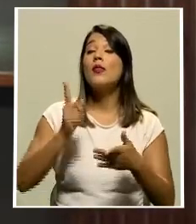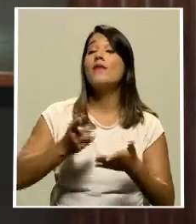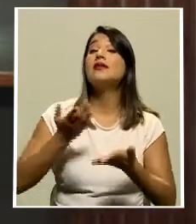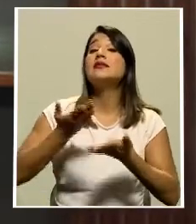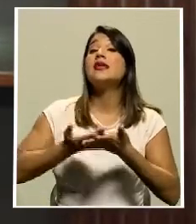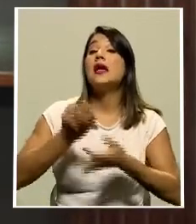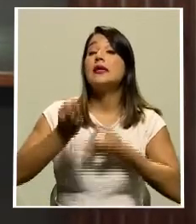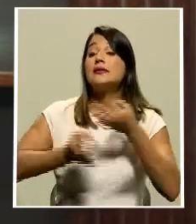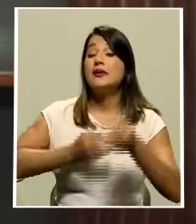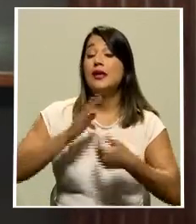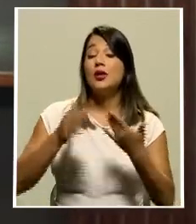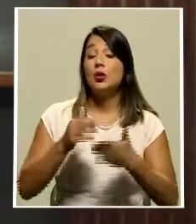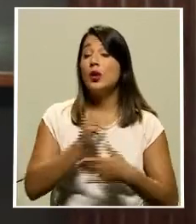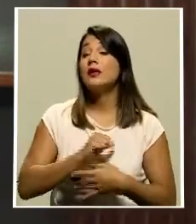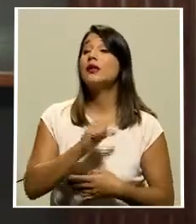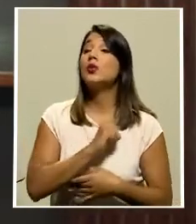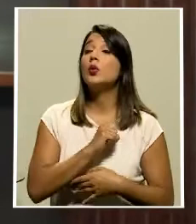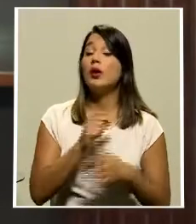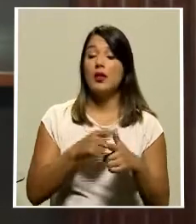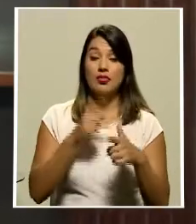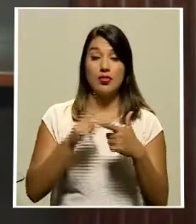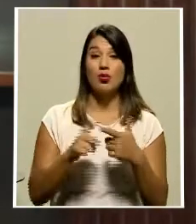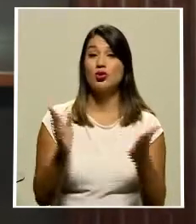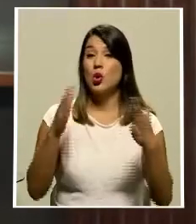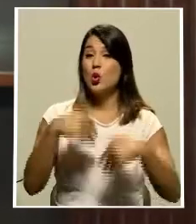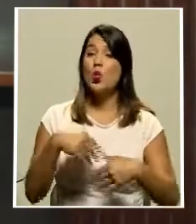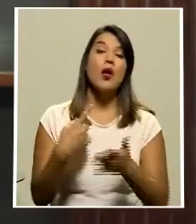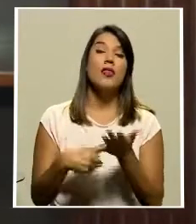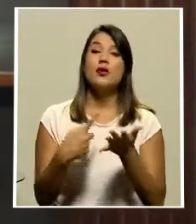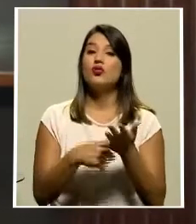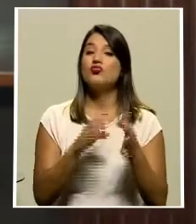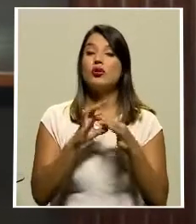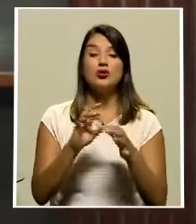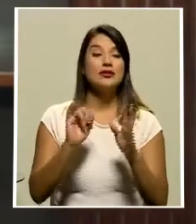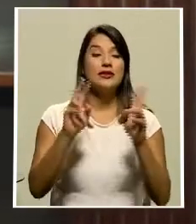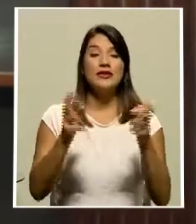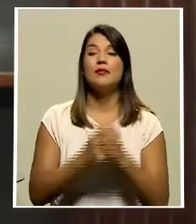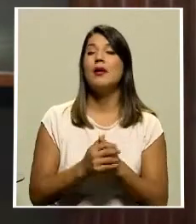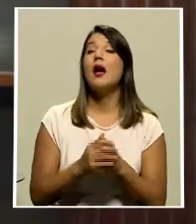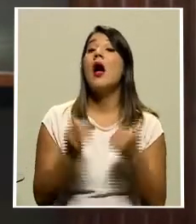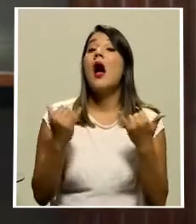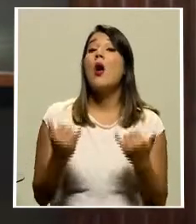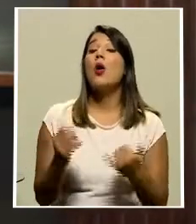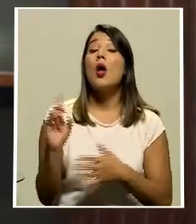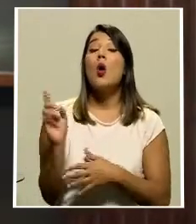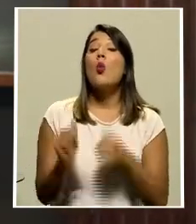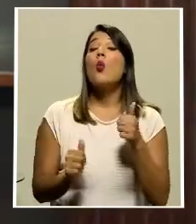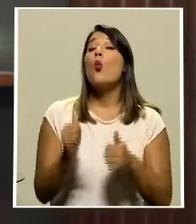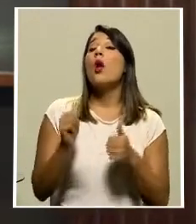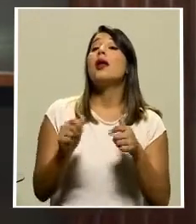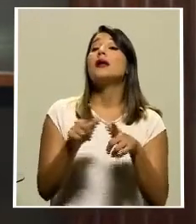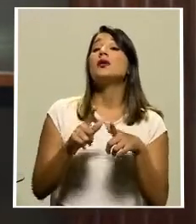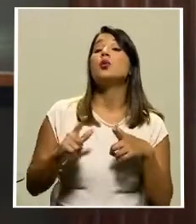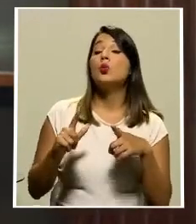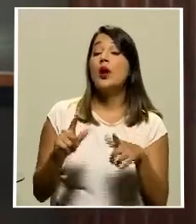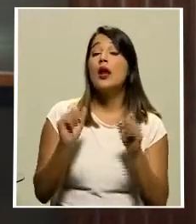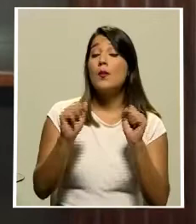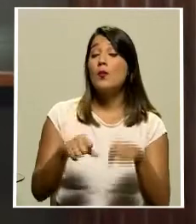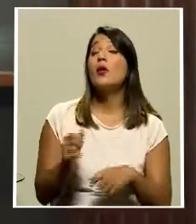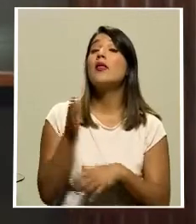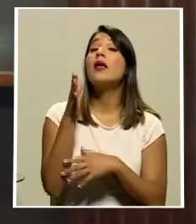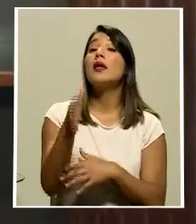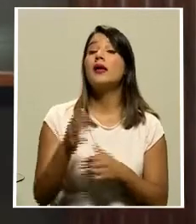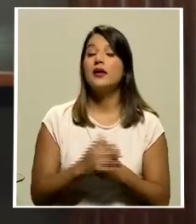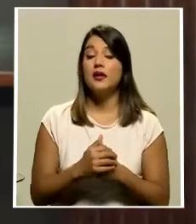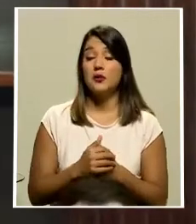artículo 11 entonces no hay discusión sobre eso cuál es el sitio es irrelevante podría ser en